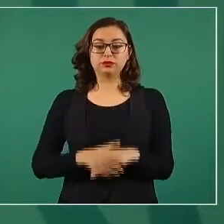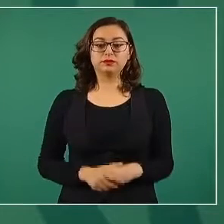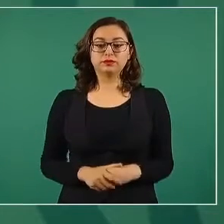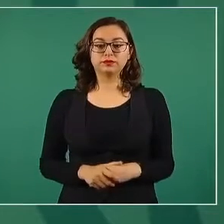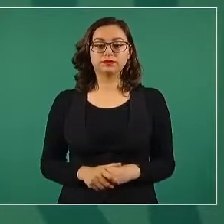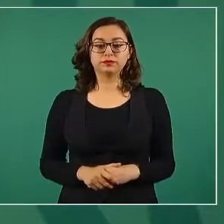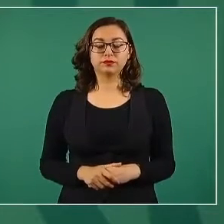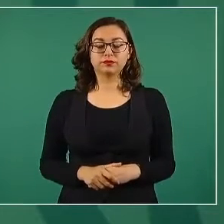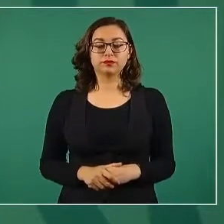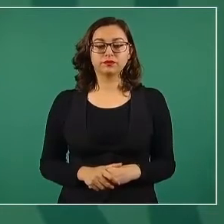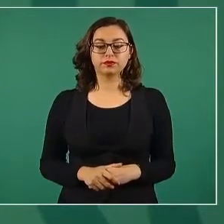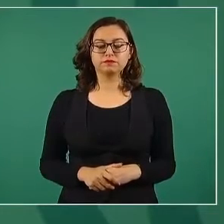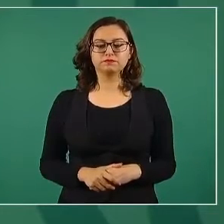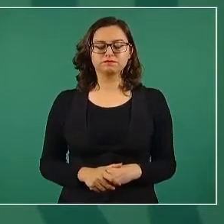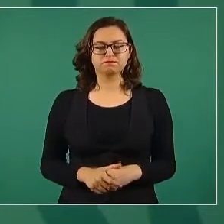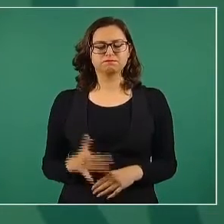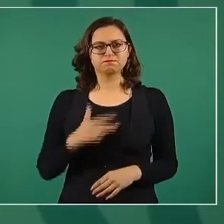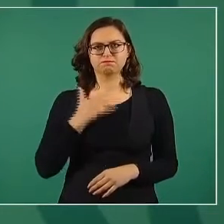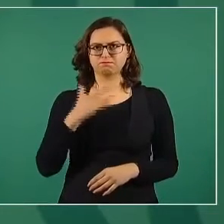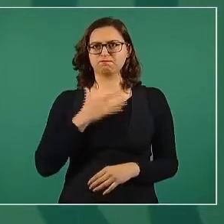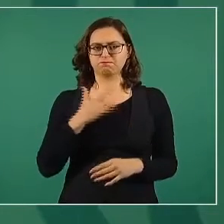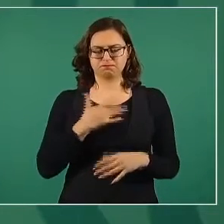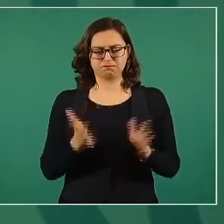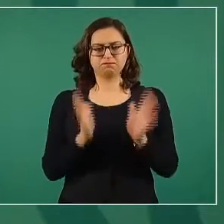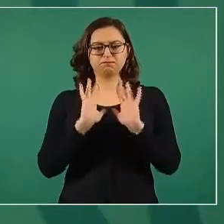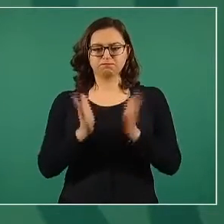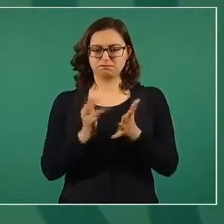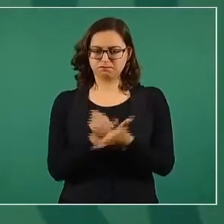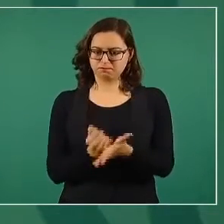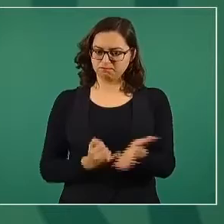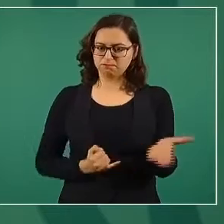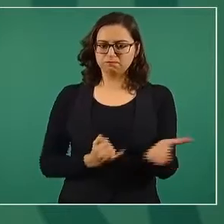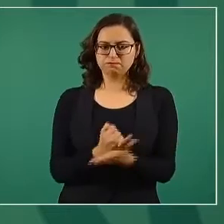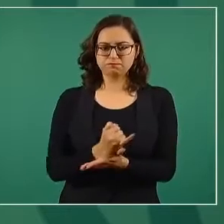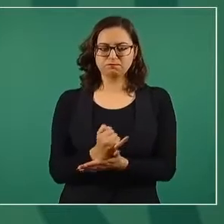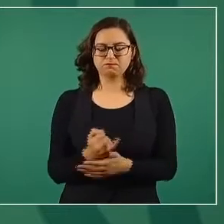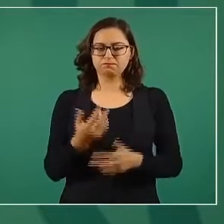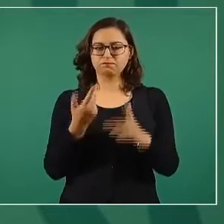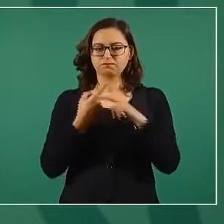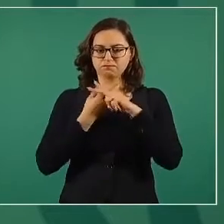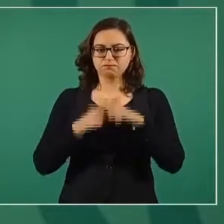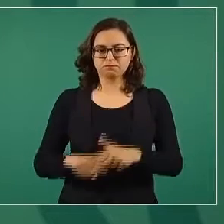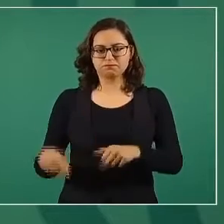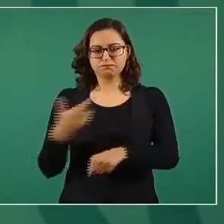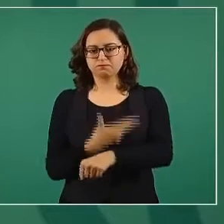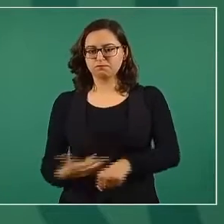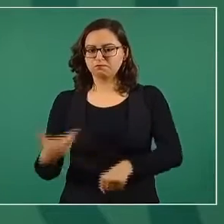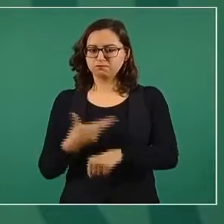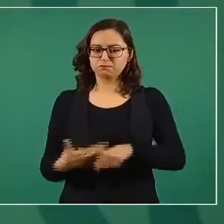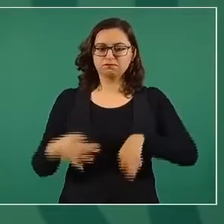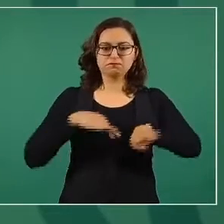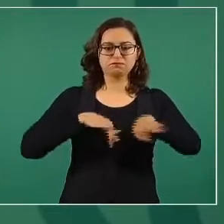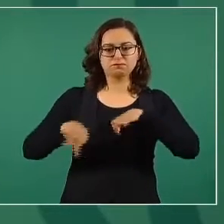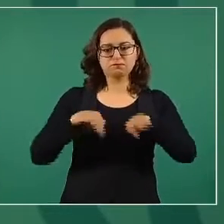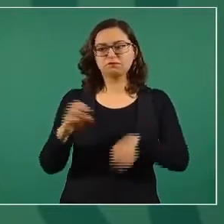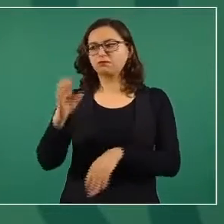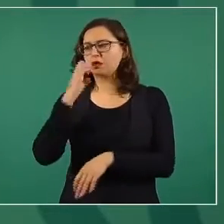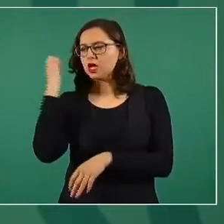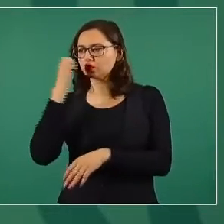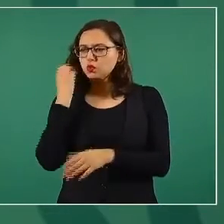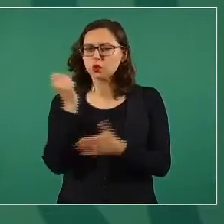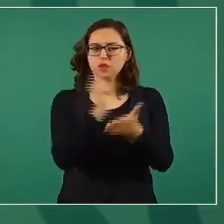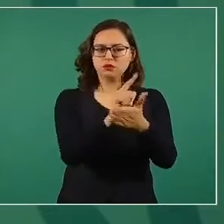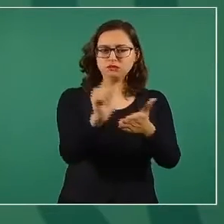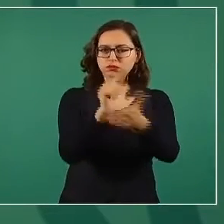Se ha tomado esta decisión, se está trabajando, limpiando las escuelas,